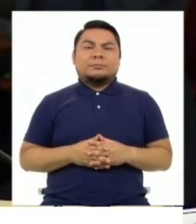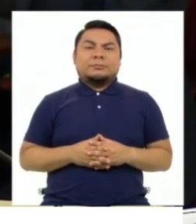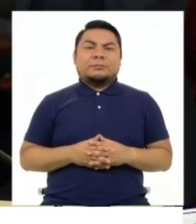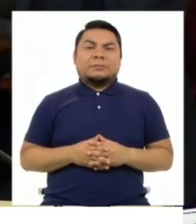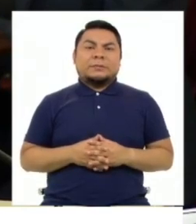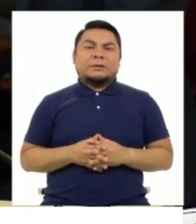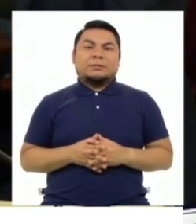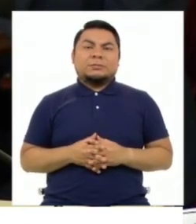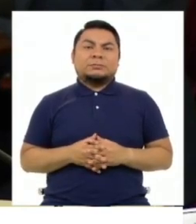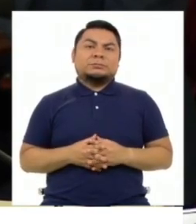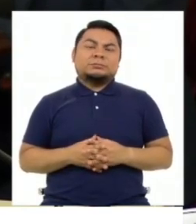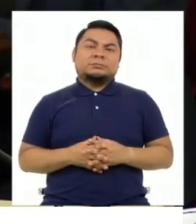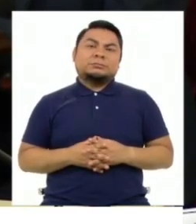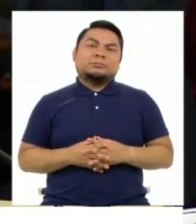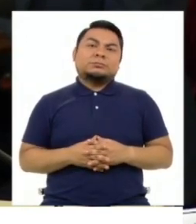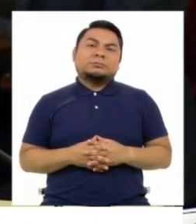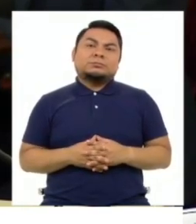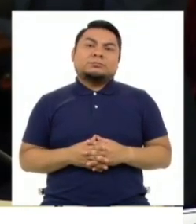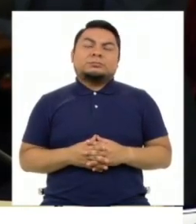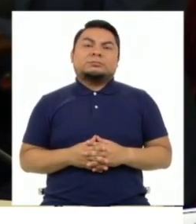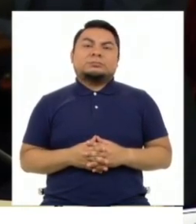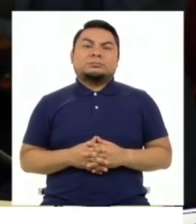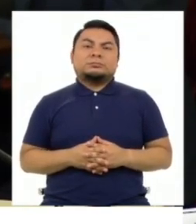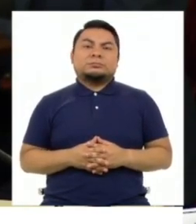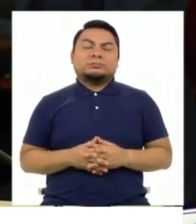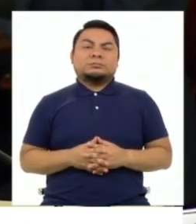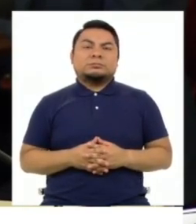Gracias por el video.